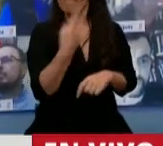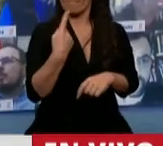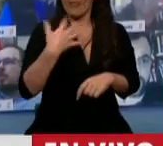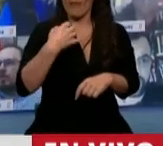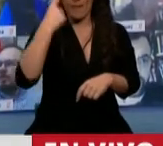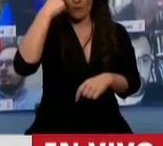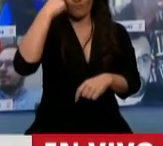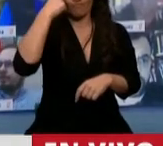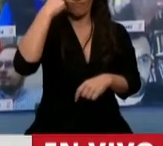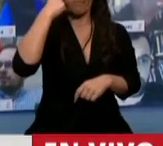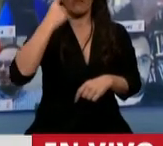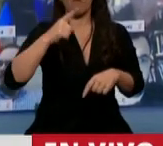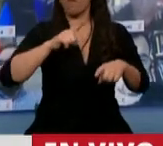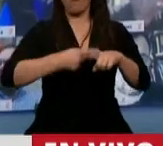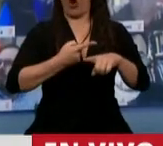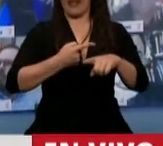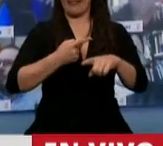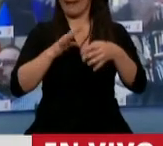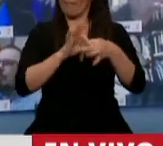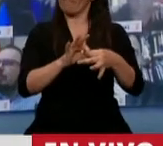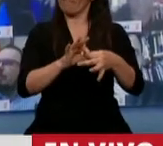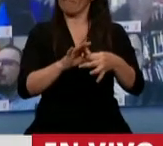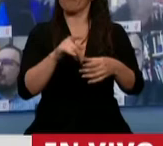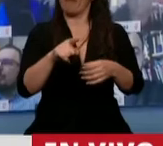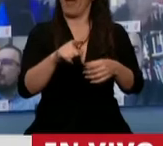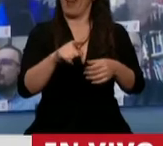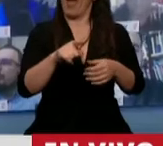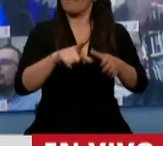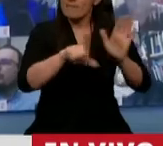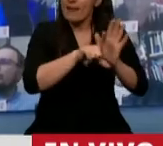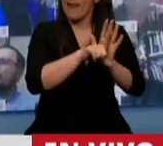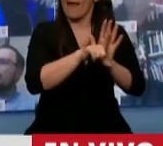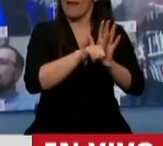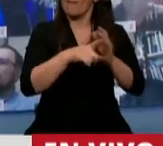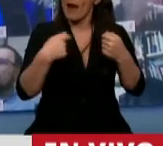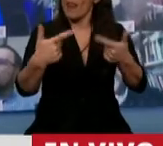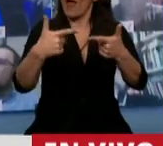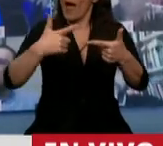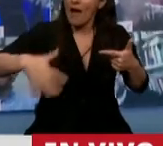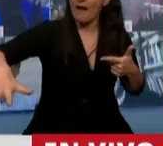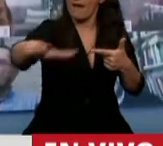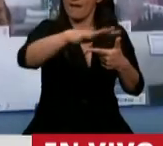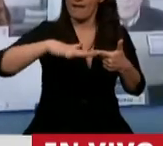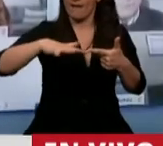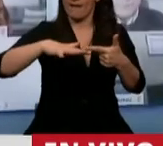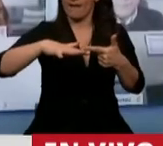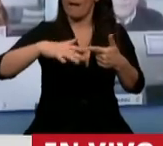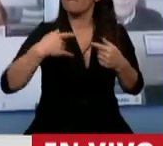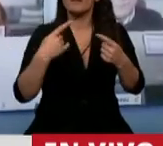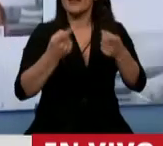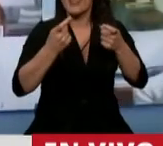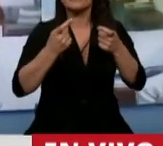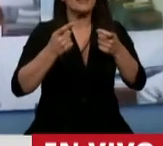política para dar las leyes, para dar las respuestas y que necesitamos que siga